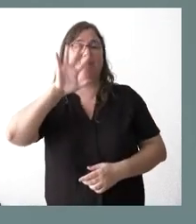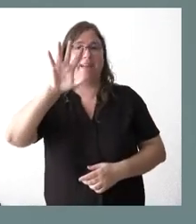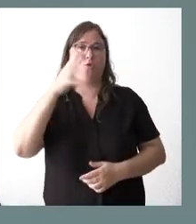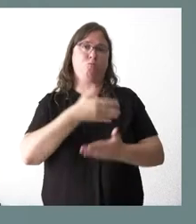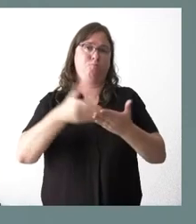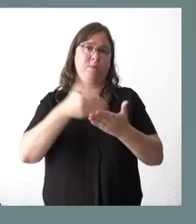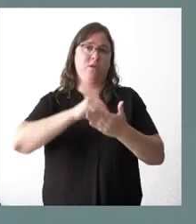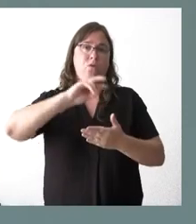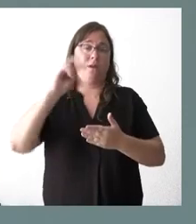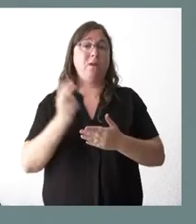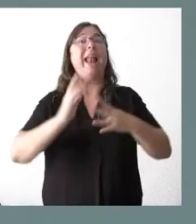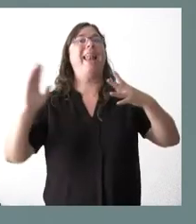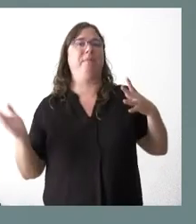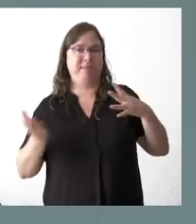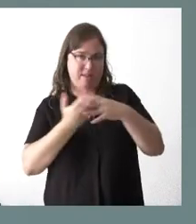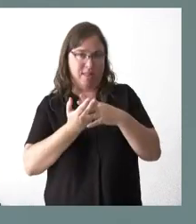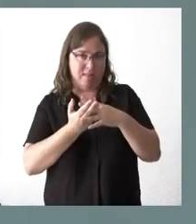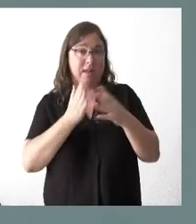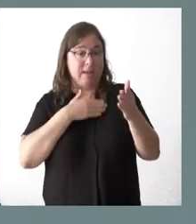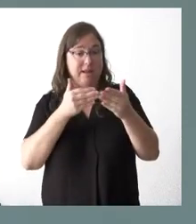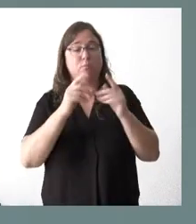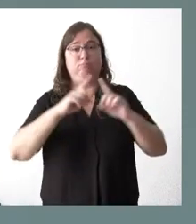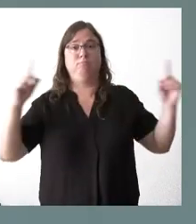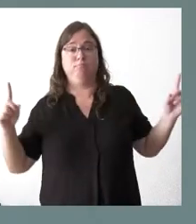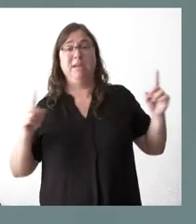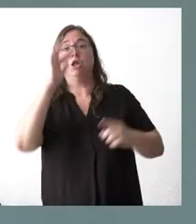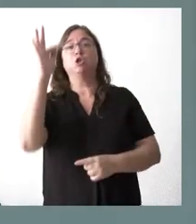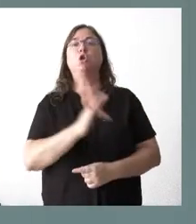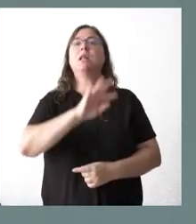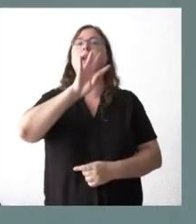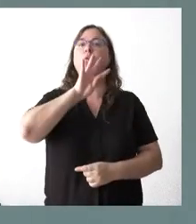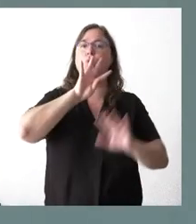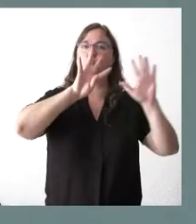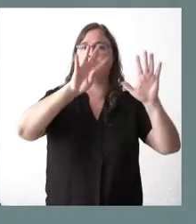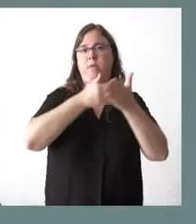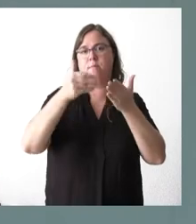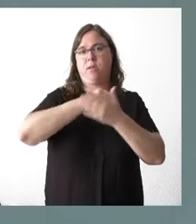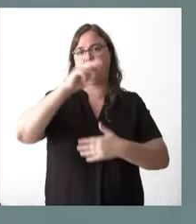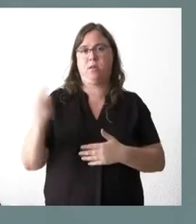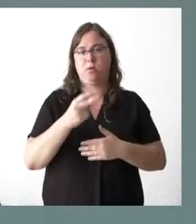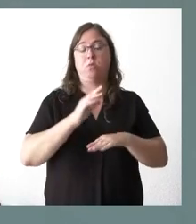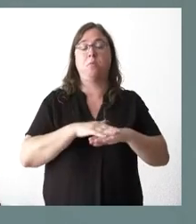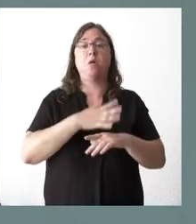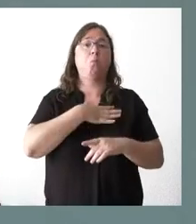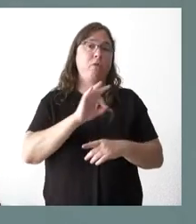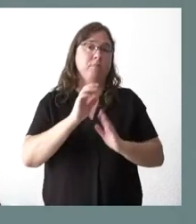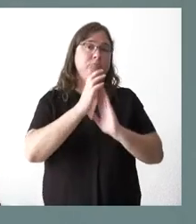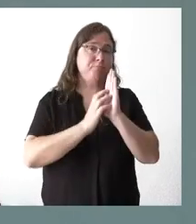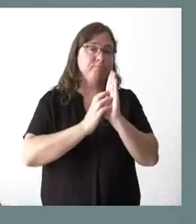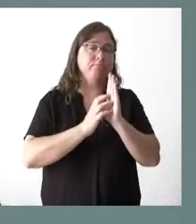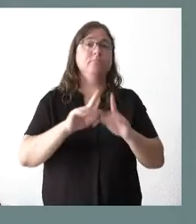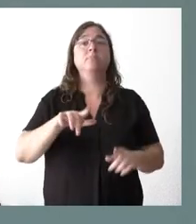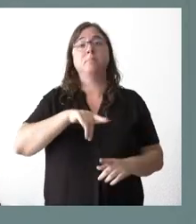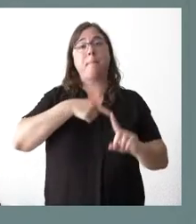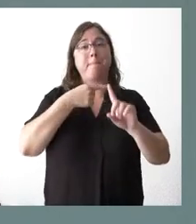que es la mitad de lo que hemos visto añadir durante el ejercicio, 9 millones de euros para completar ese déficit que podamos incurrir. Y en esa